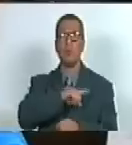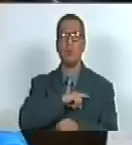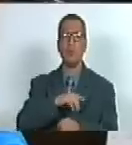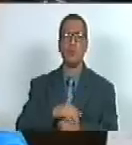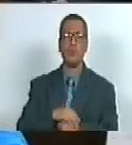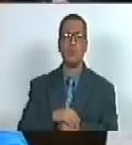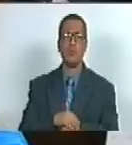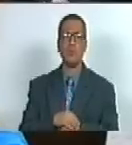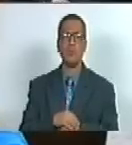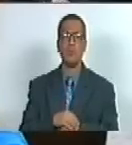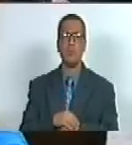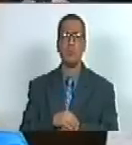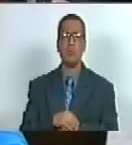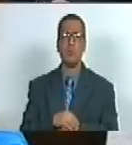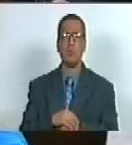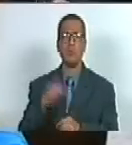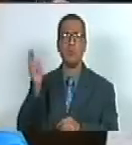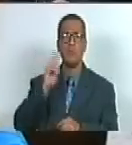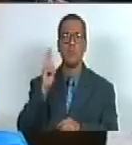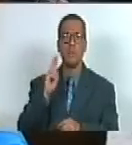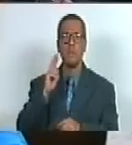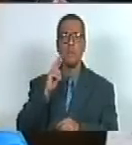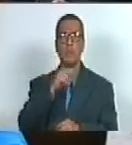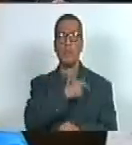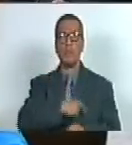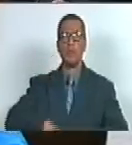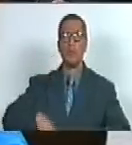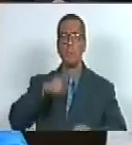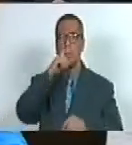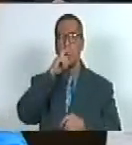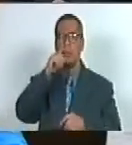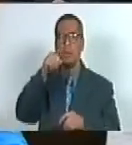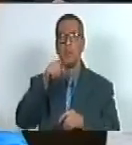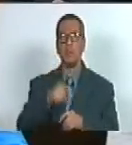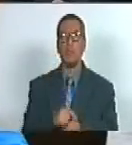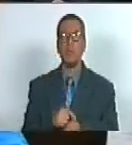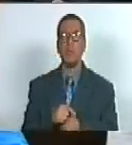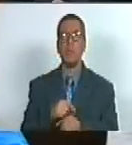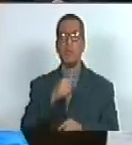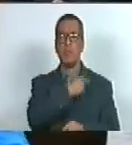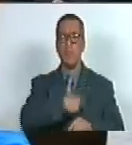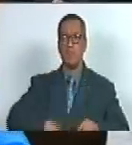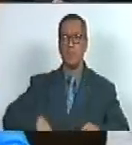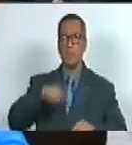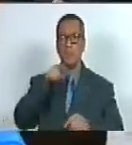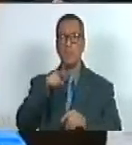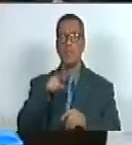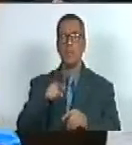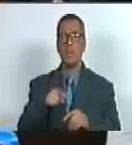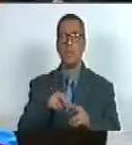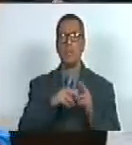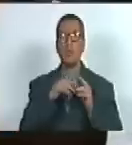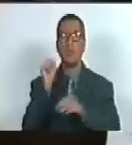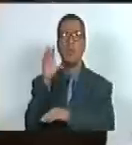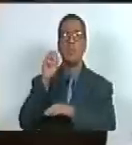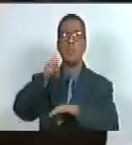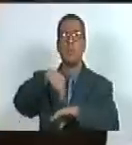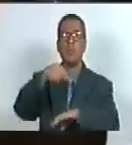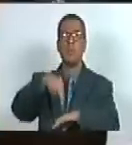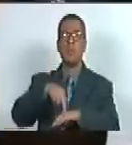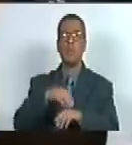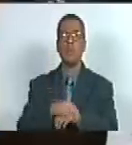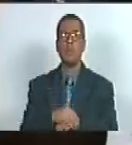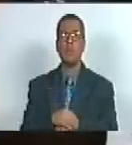de la república Nicolás Maduro Moro siendo presidente de esta honorable asamblea nacional